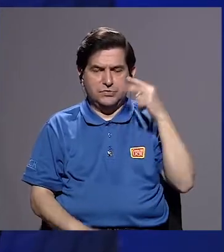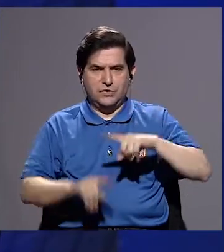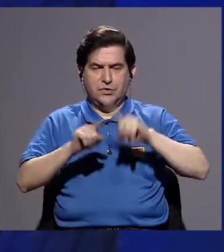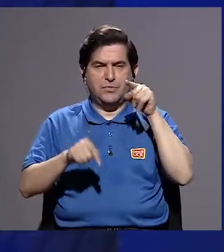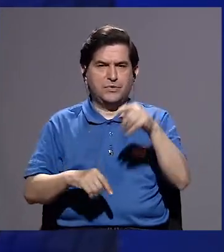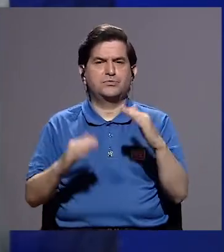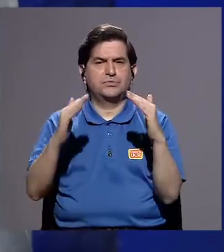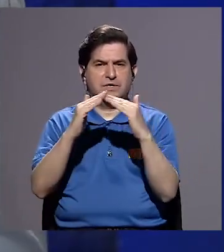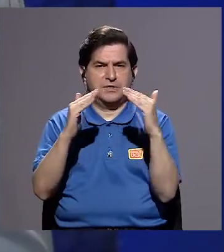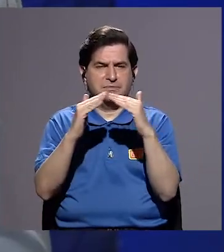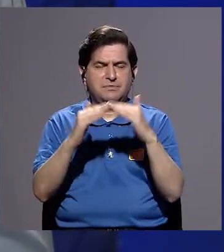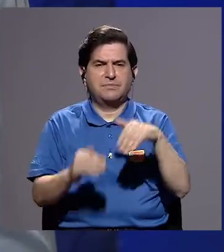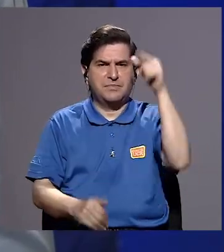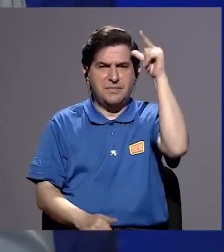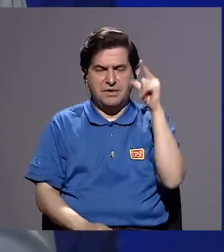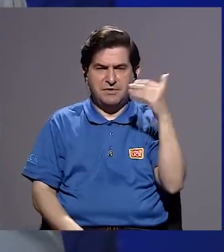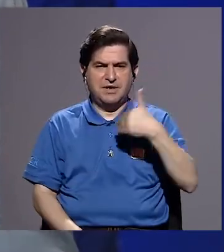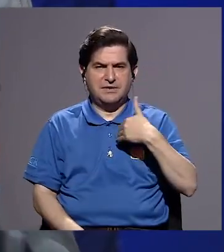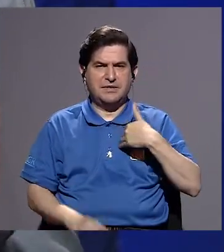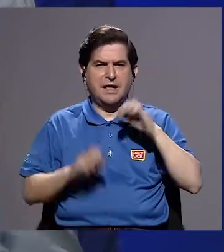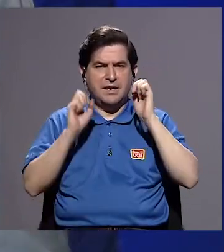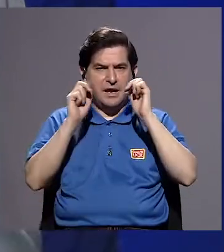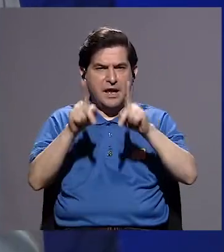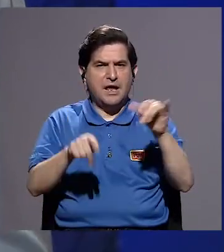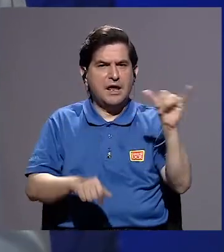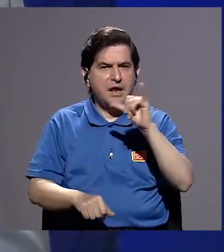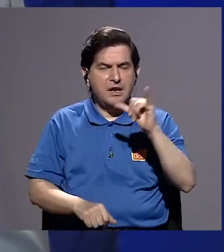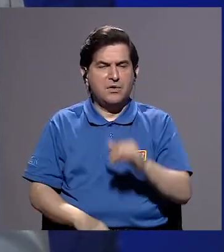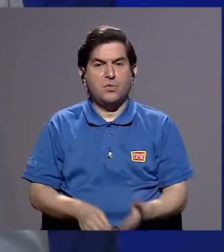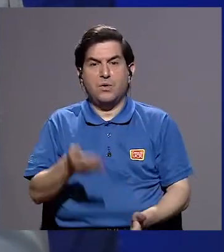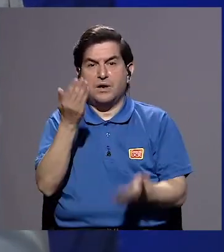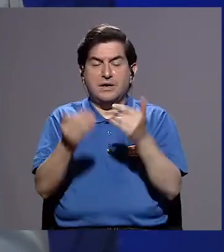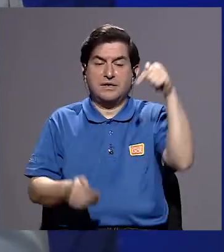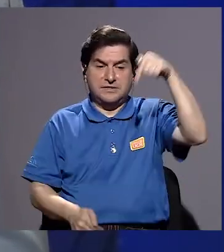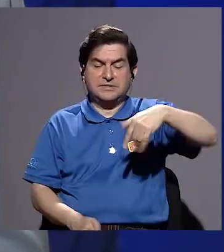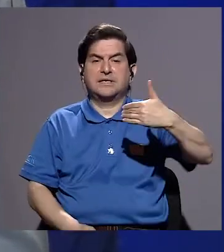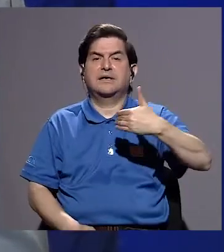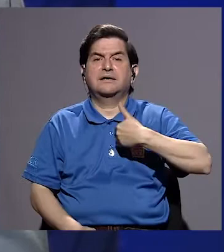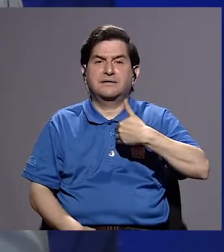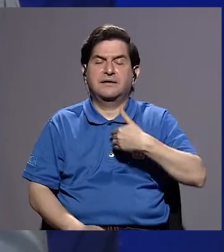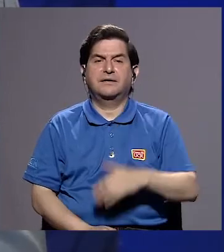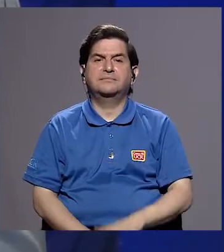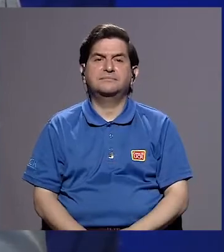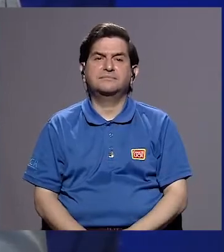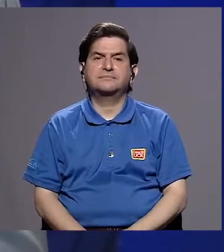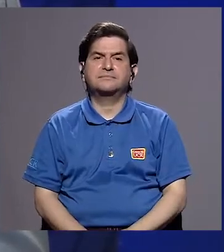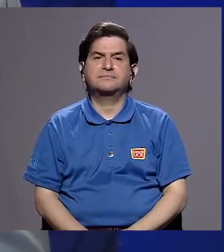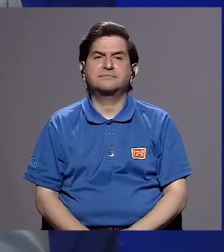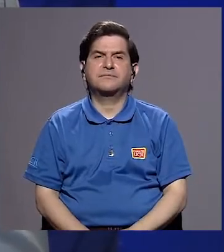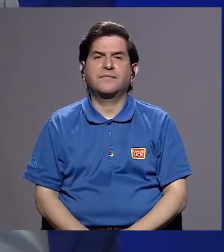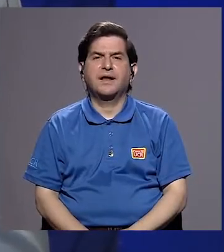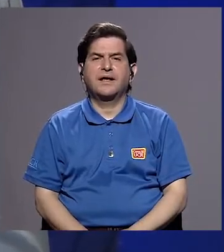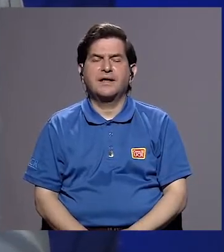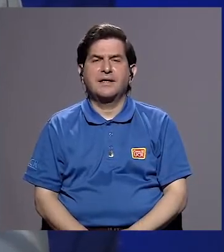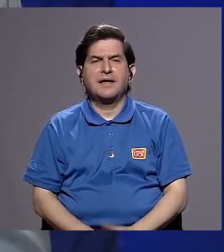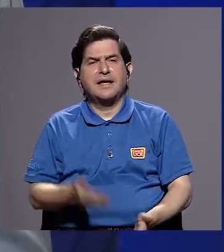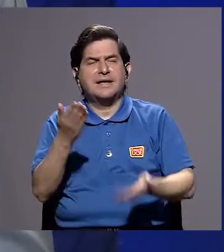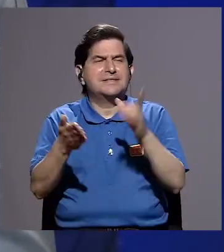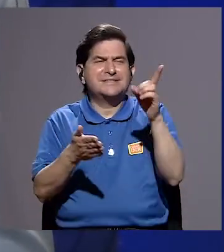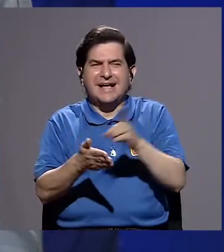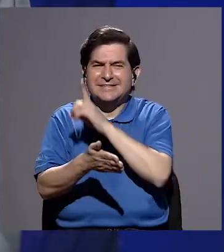vivido en Limón habría tenido esas oportunidades que tuvo acá. ¿Hay un trato